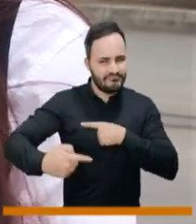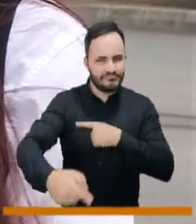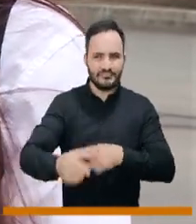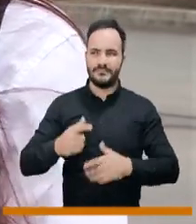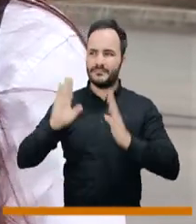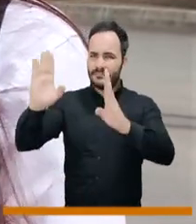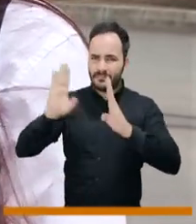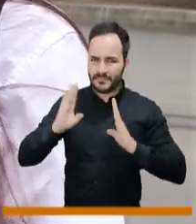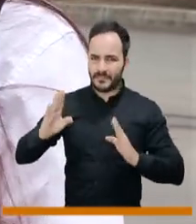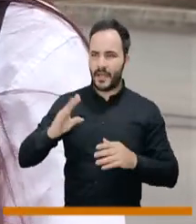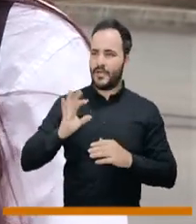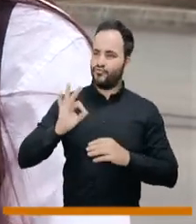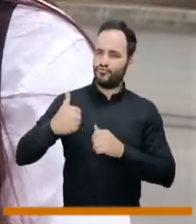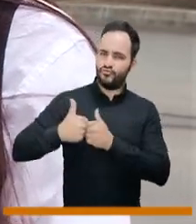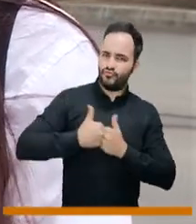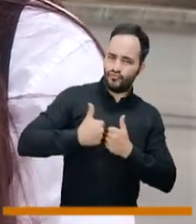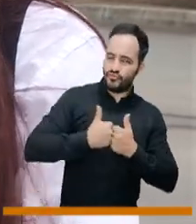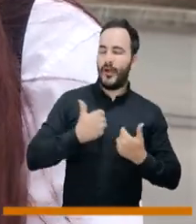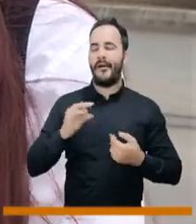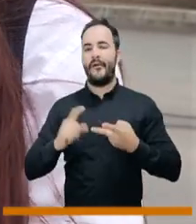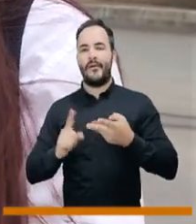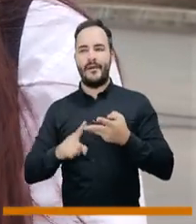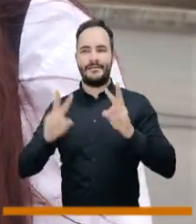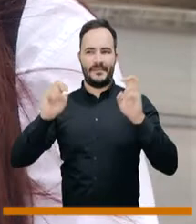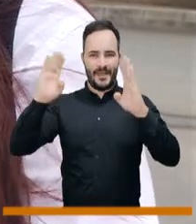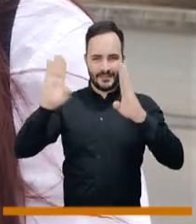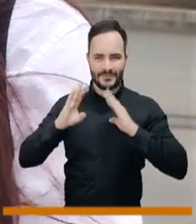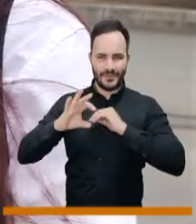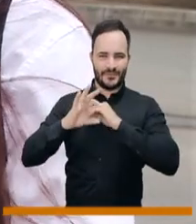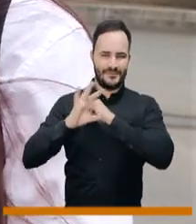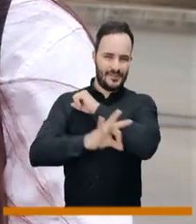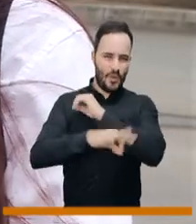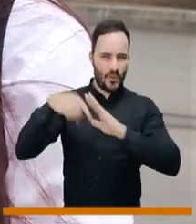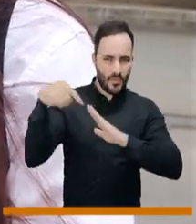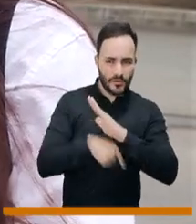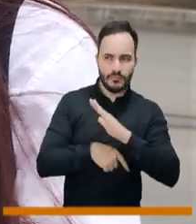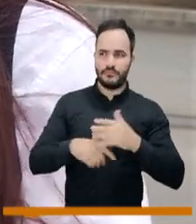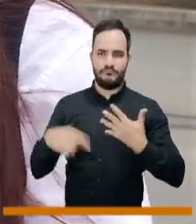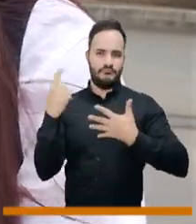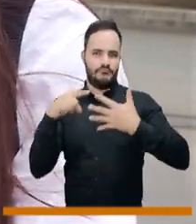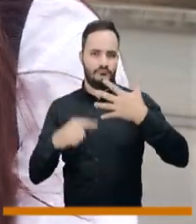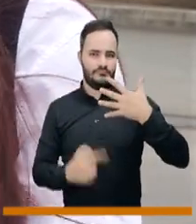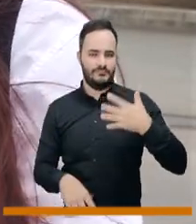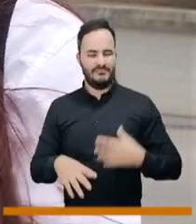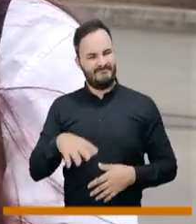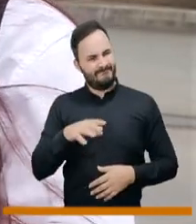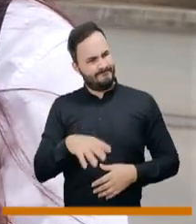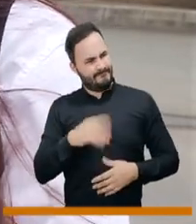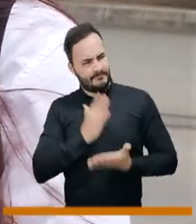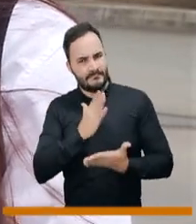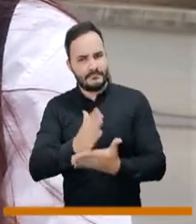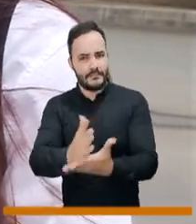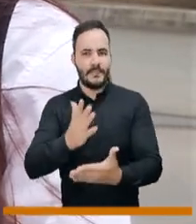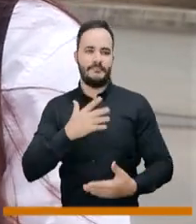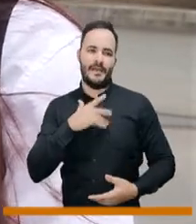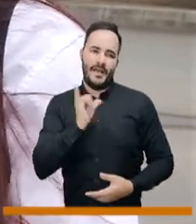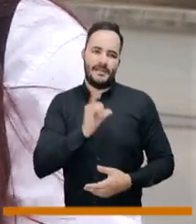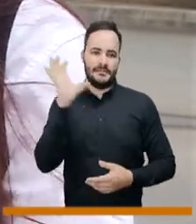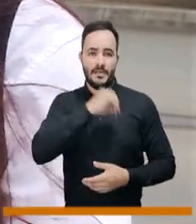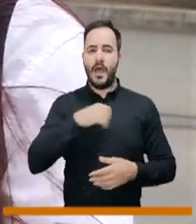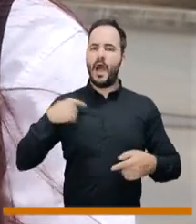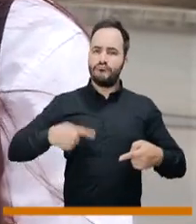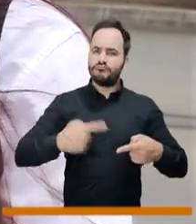a la atención por psiquiatría o por psicología, que hizo que se descompensaran de su cuadro clínico y que tuvieran que aumentar el número de